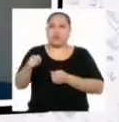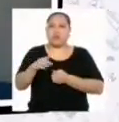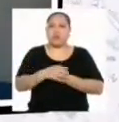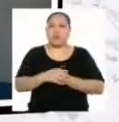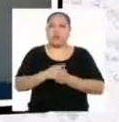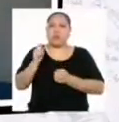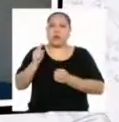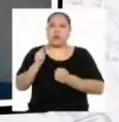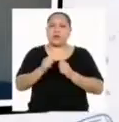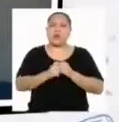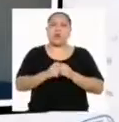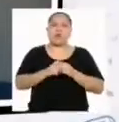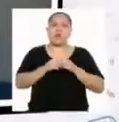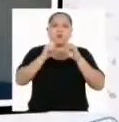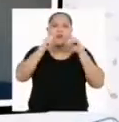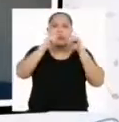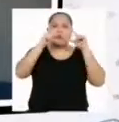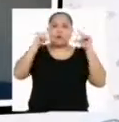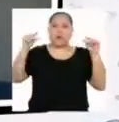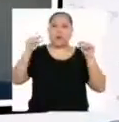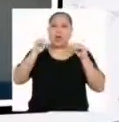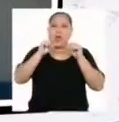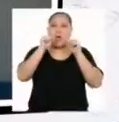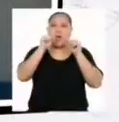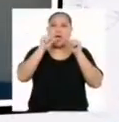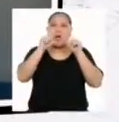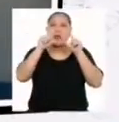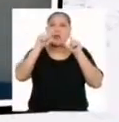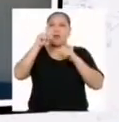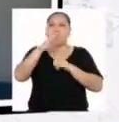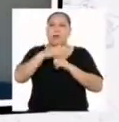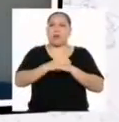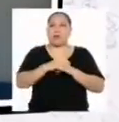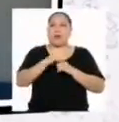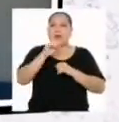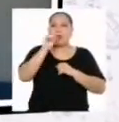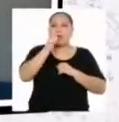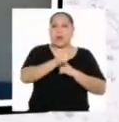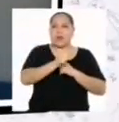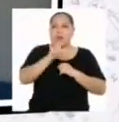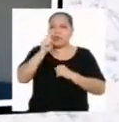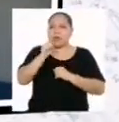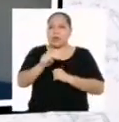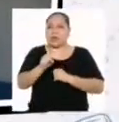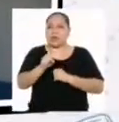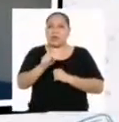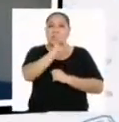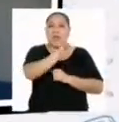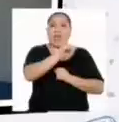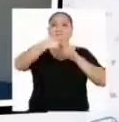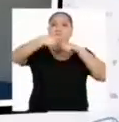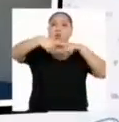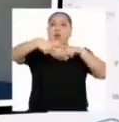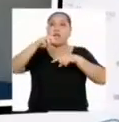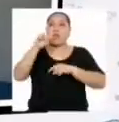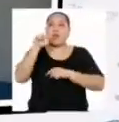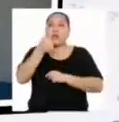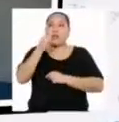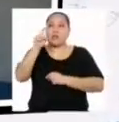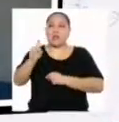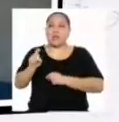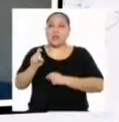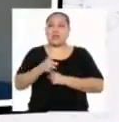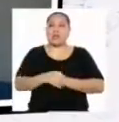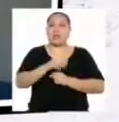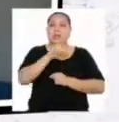expresión algebraica sería la siguiente, Y igual 10X, donde Y es el ingreso, y X